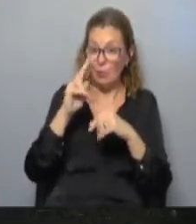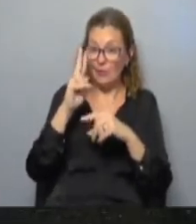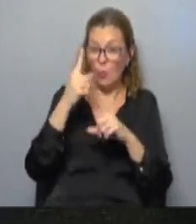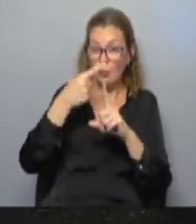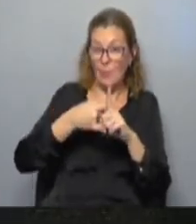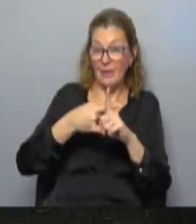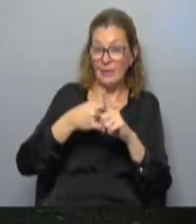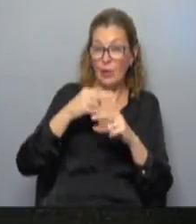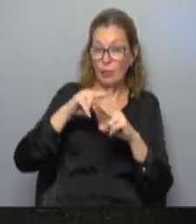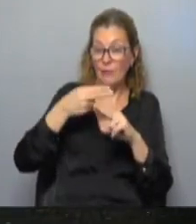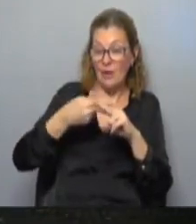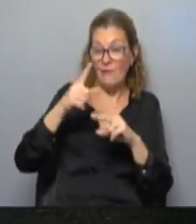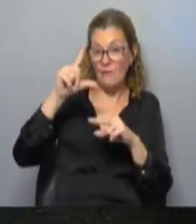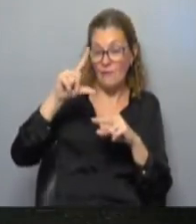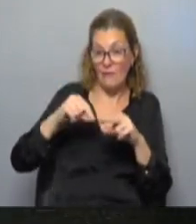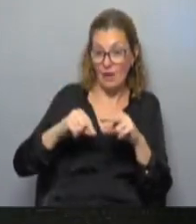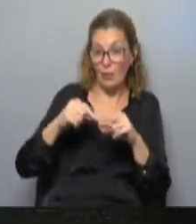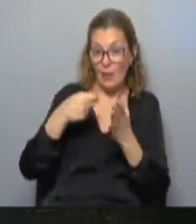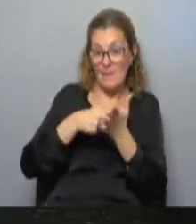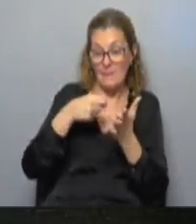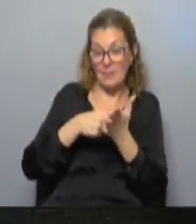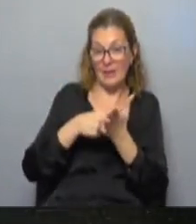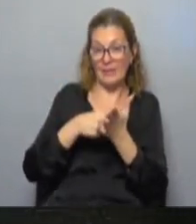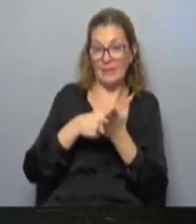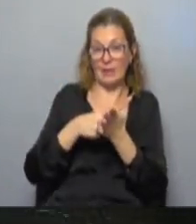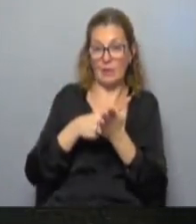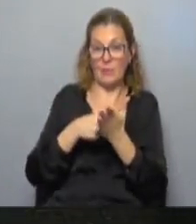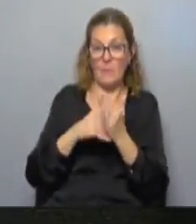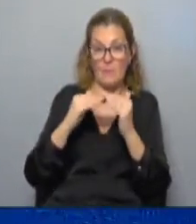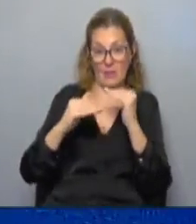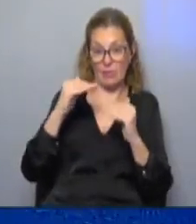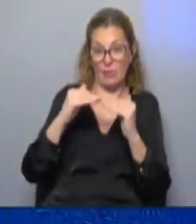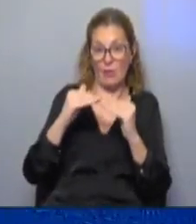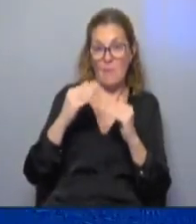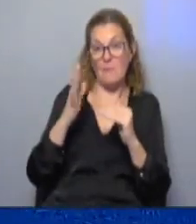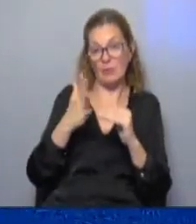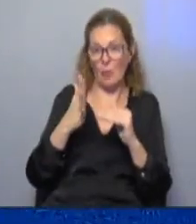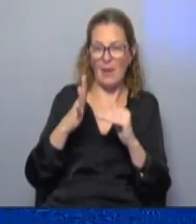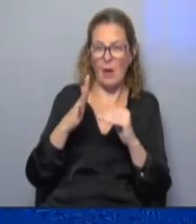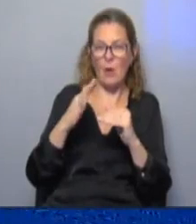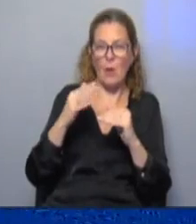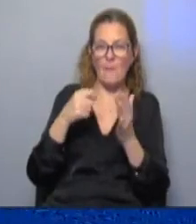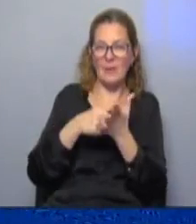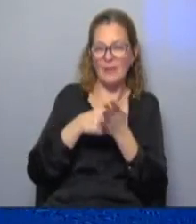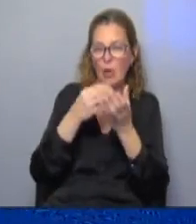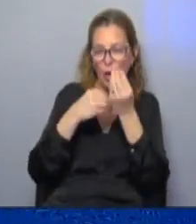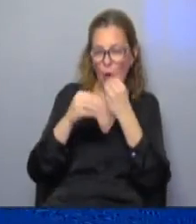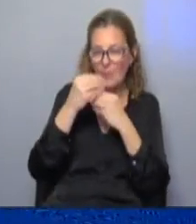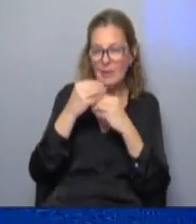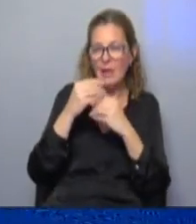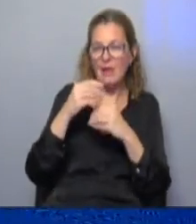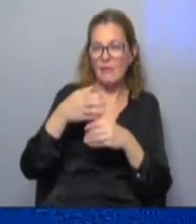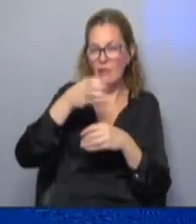consecutivo una disminución de su precio en términos de promediales en el promedio de los precios de alimentos y